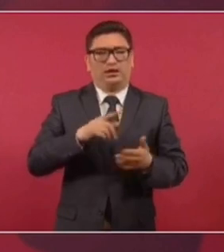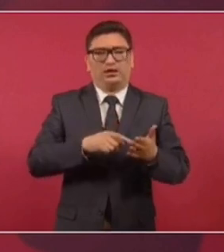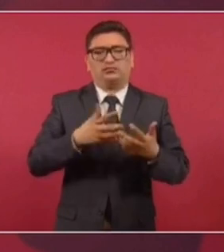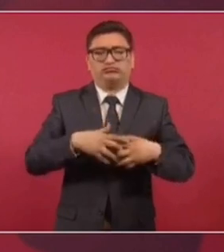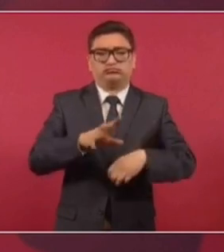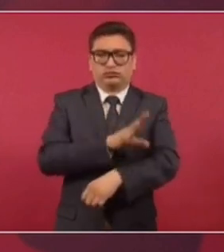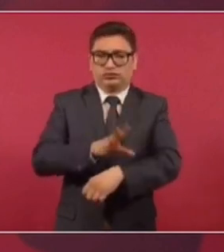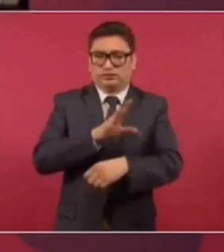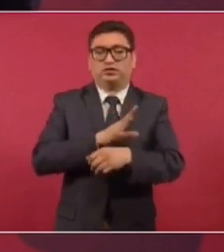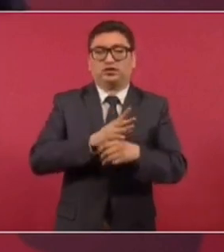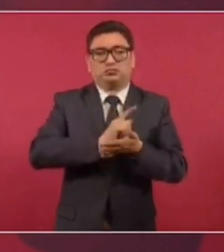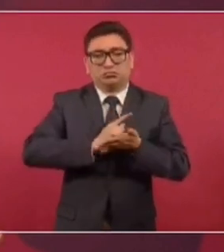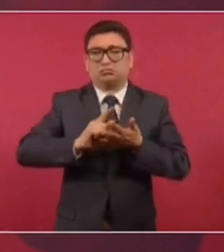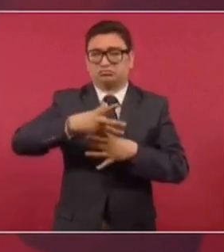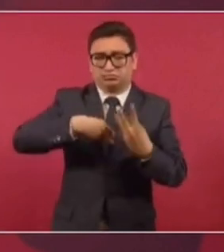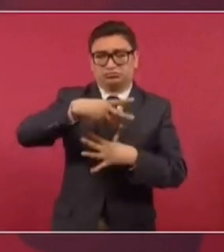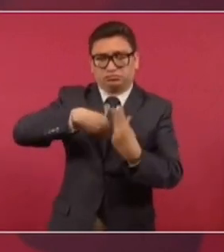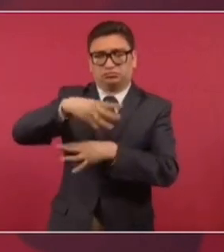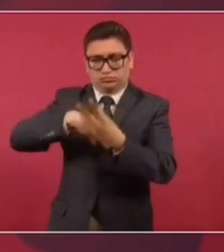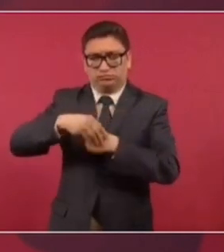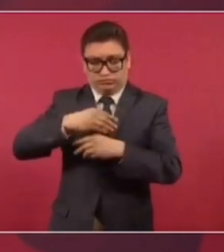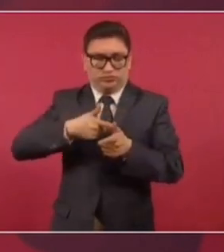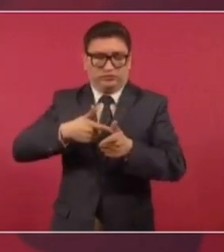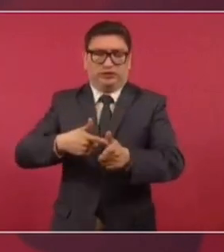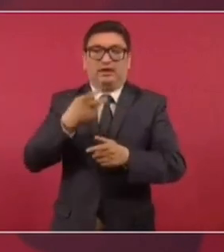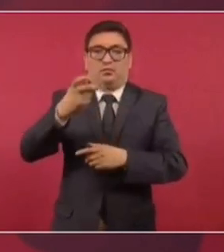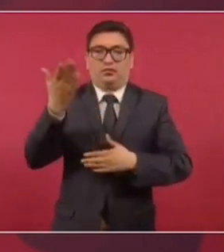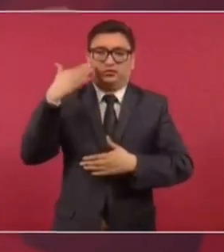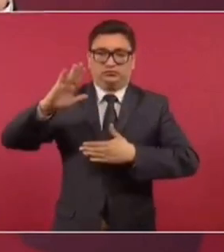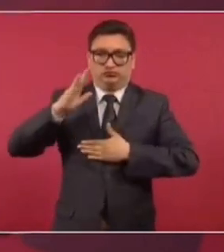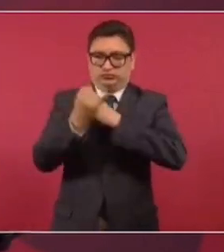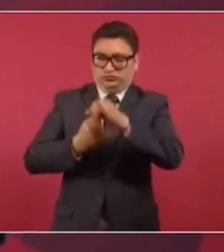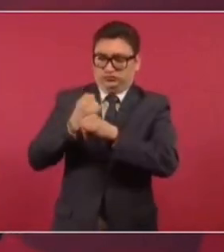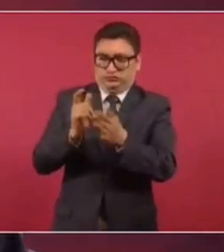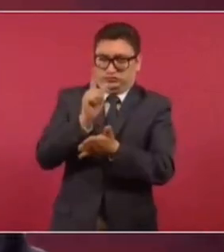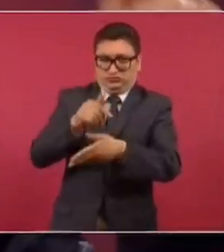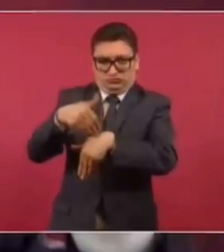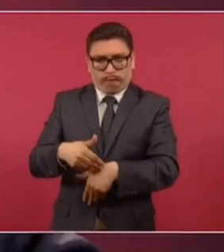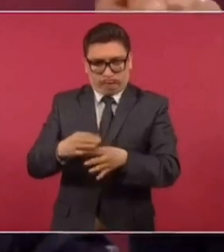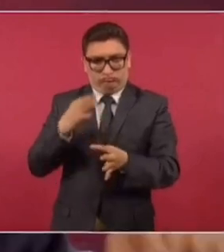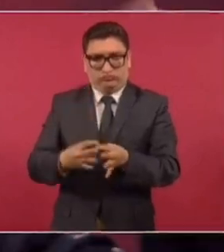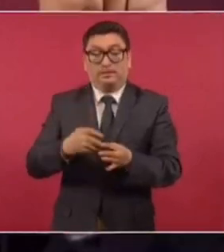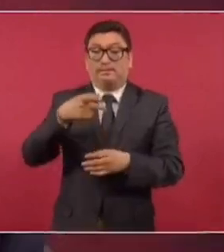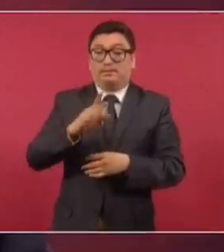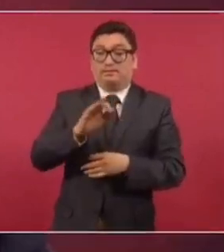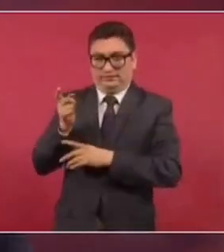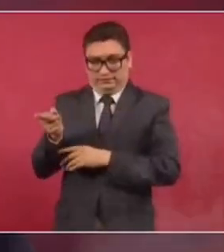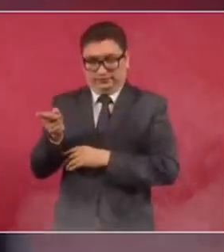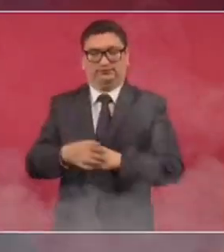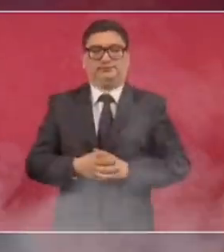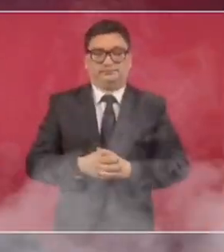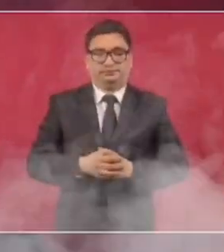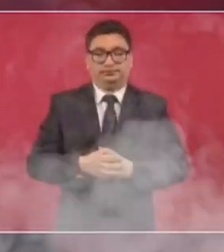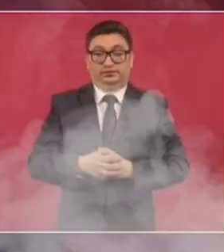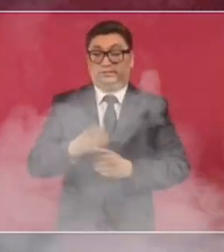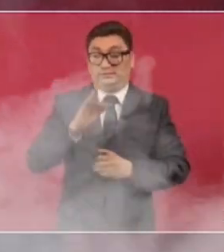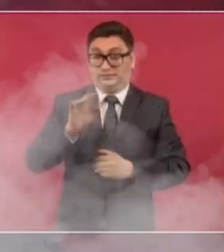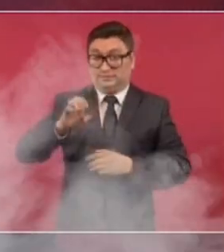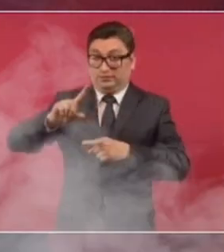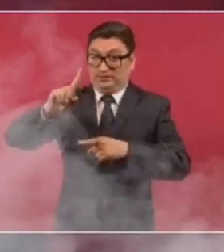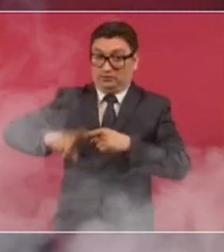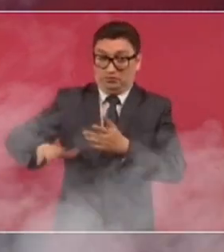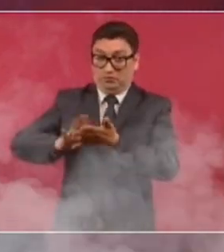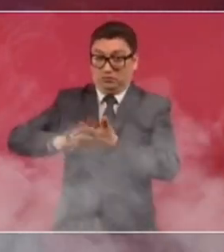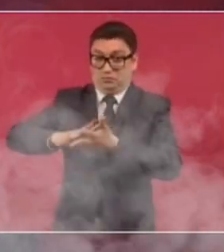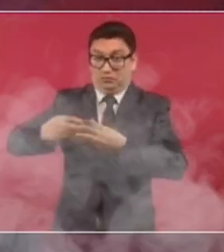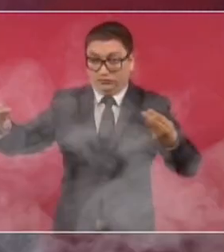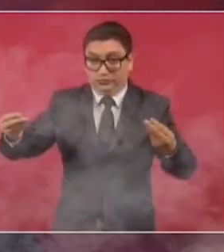limpias y vamos a cumplir con los compromisos internacionales, fortaleciendo a la Comisión Federal de Electricidad. Si desaparece la Comisión Federal